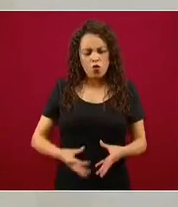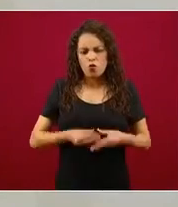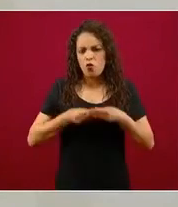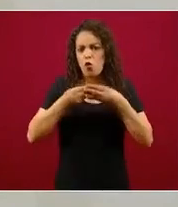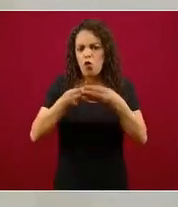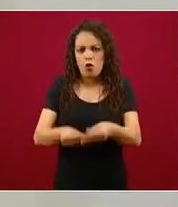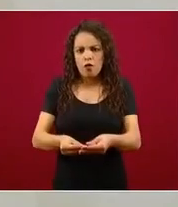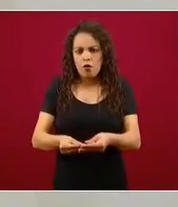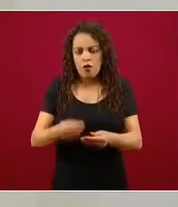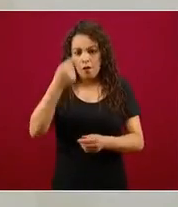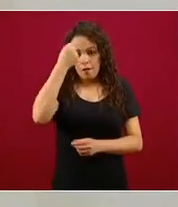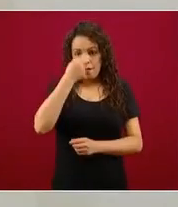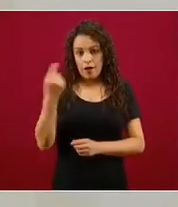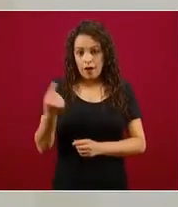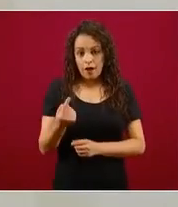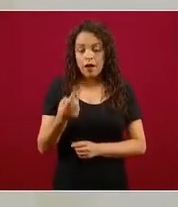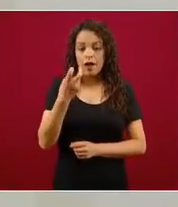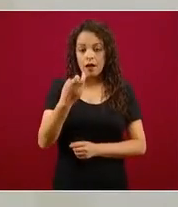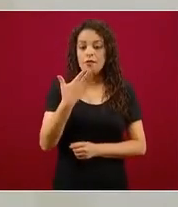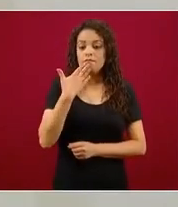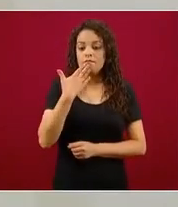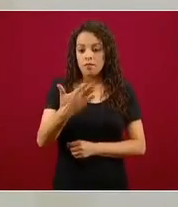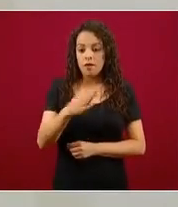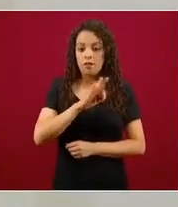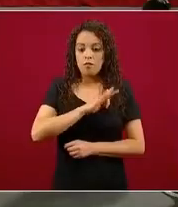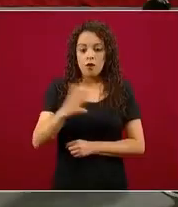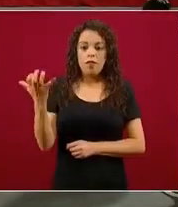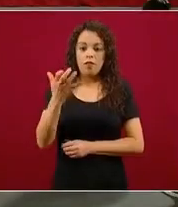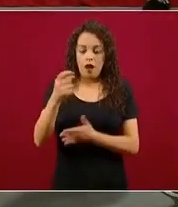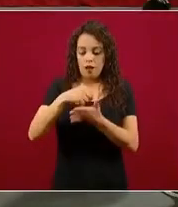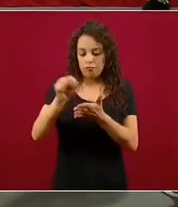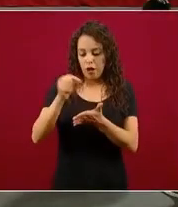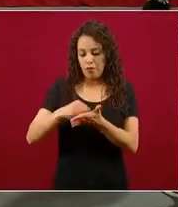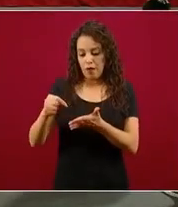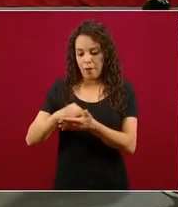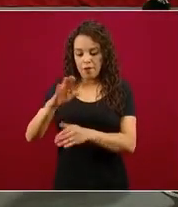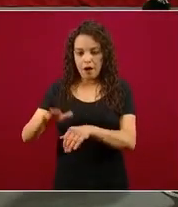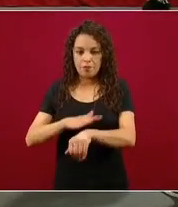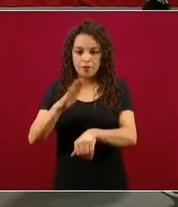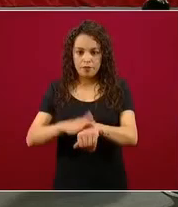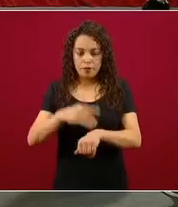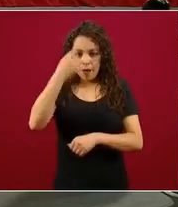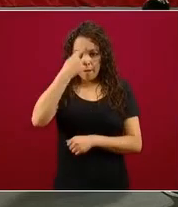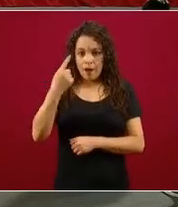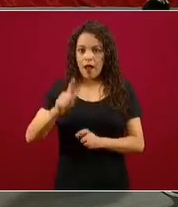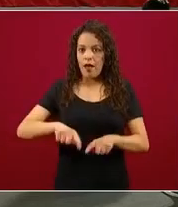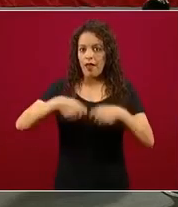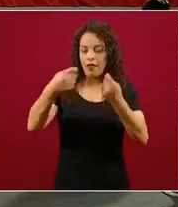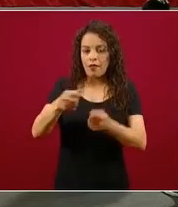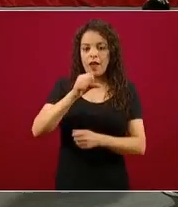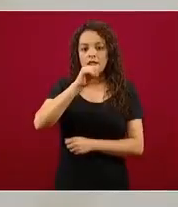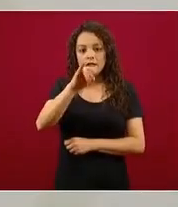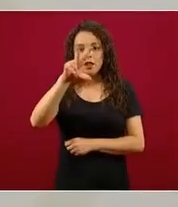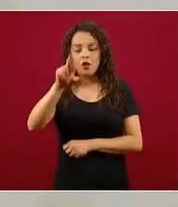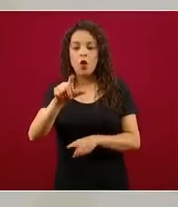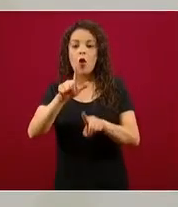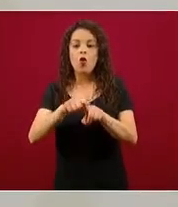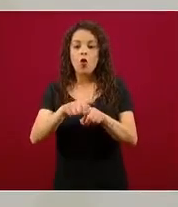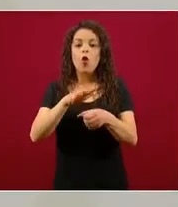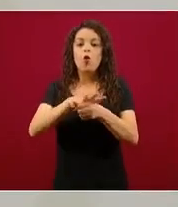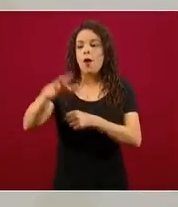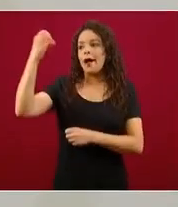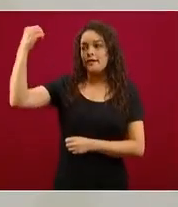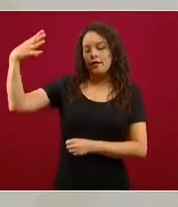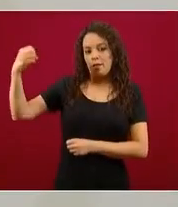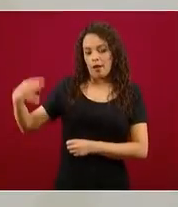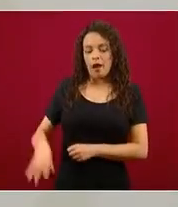tener una buena calificación de su semáforo. Por ejemplo, el gobierno del estado de